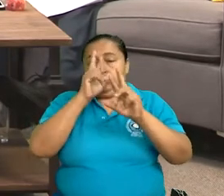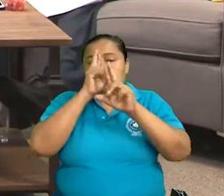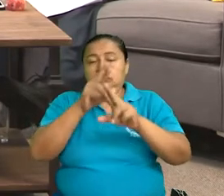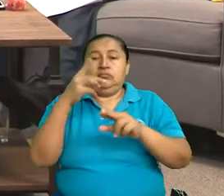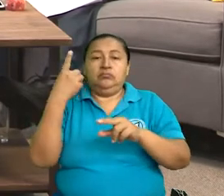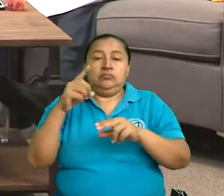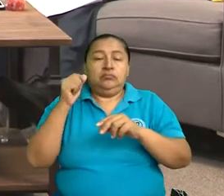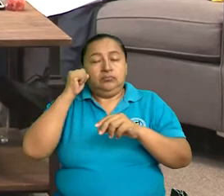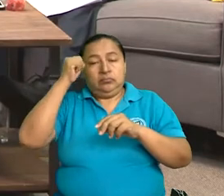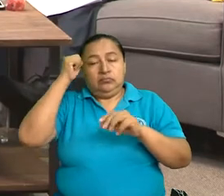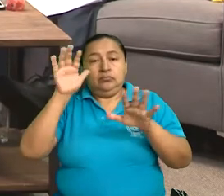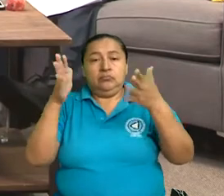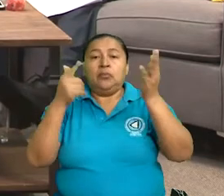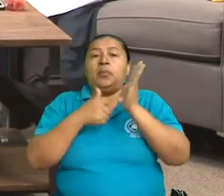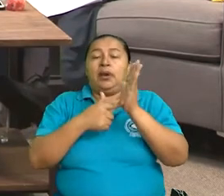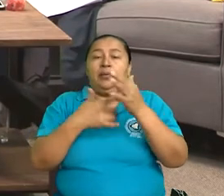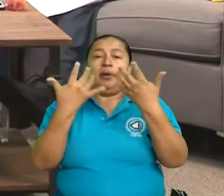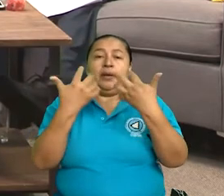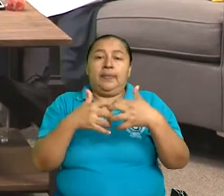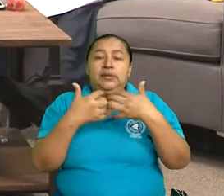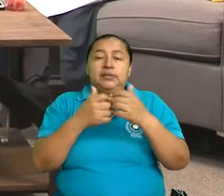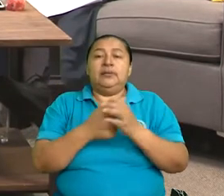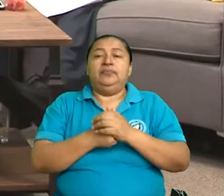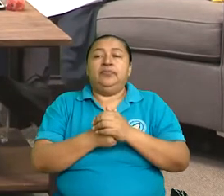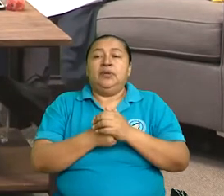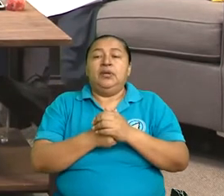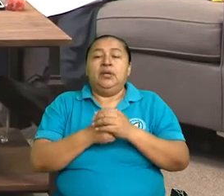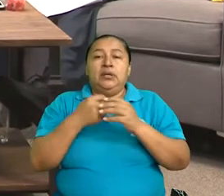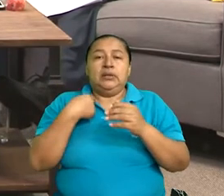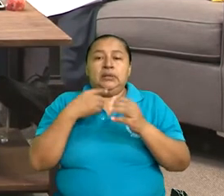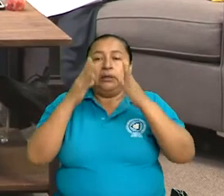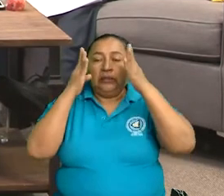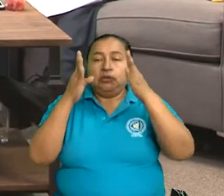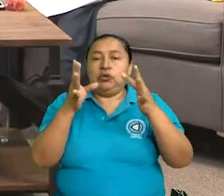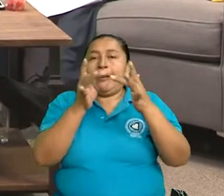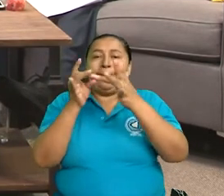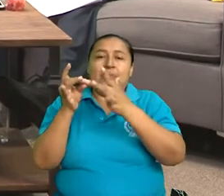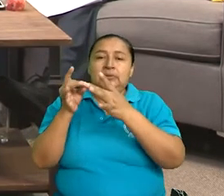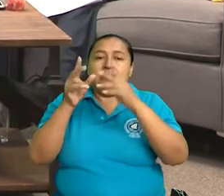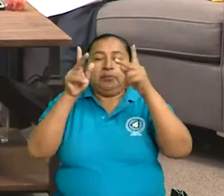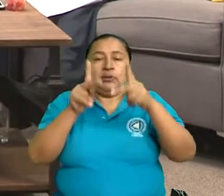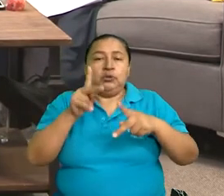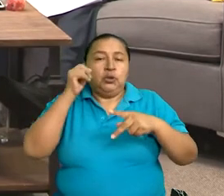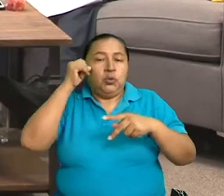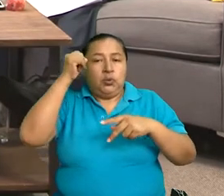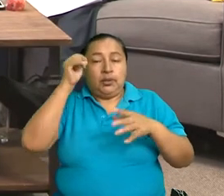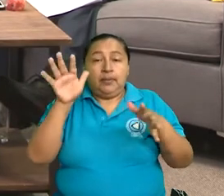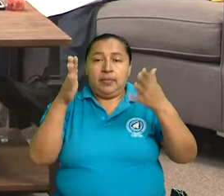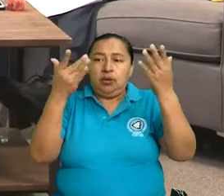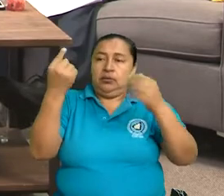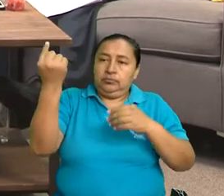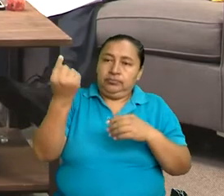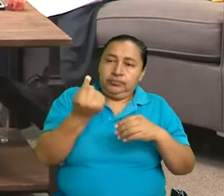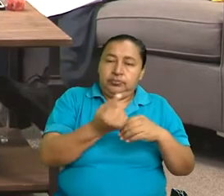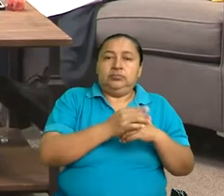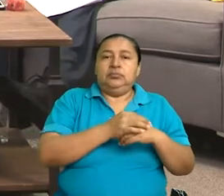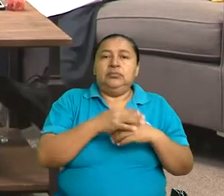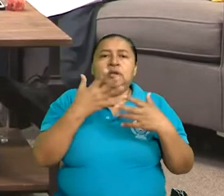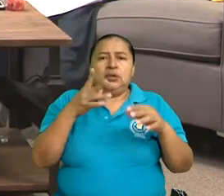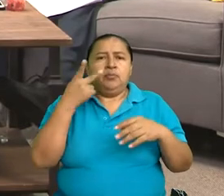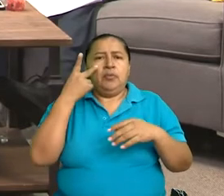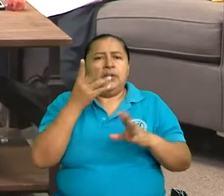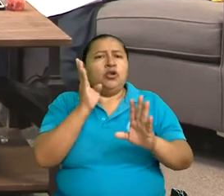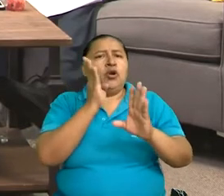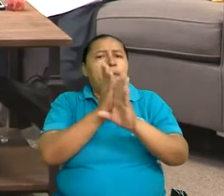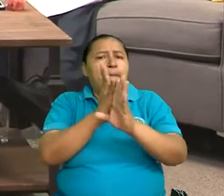mayores. Para las empresas, por ejemplo, un trato preferencial a las personas adultas mayores. Nosotros hemos visto en los